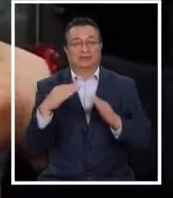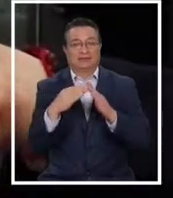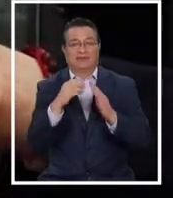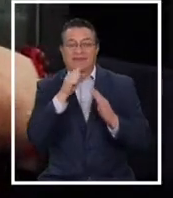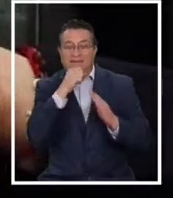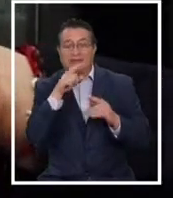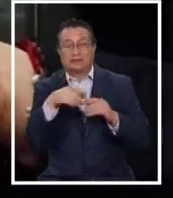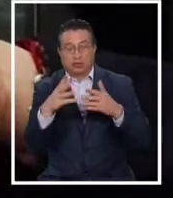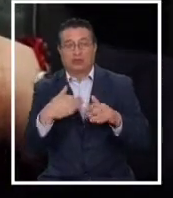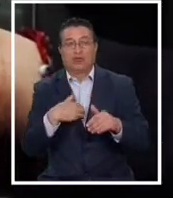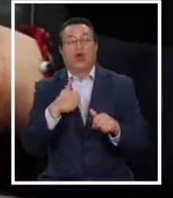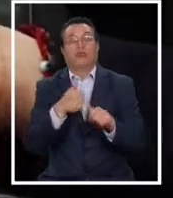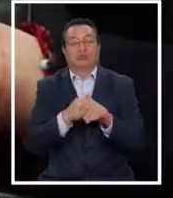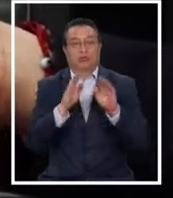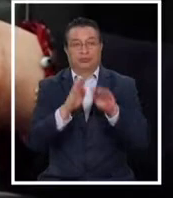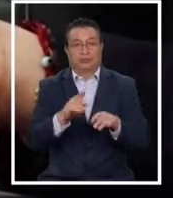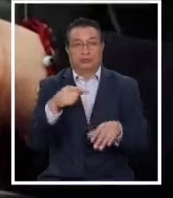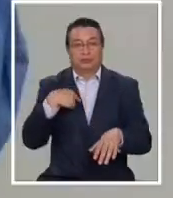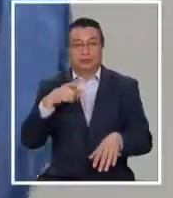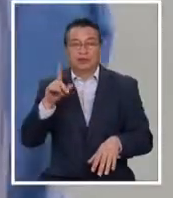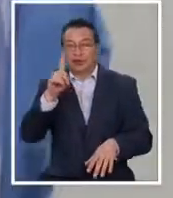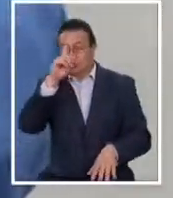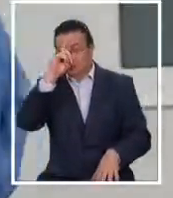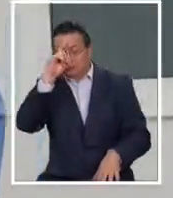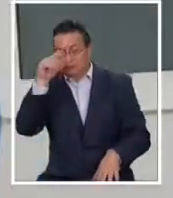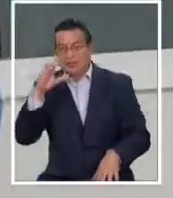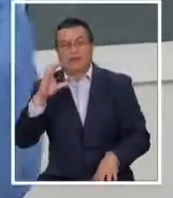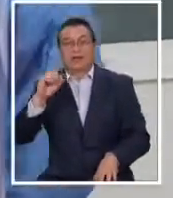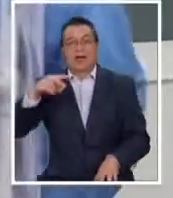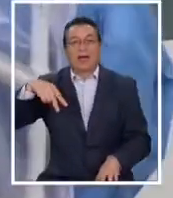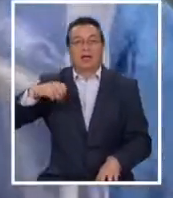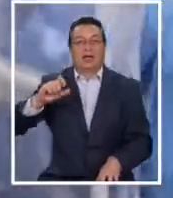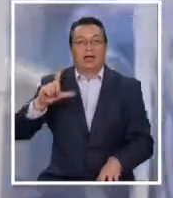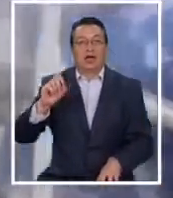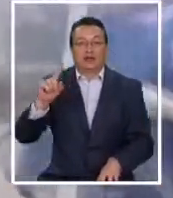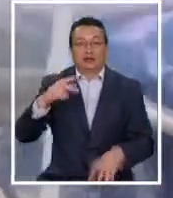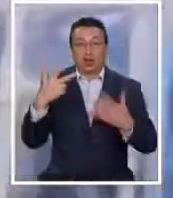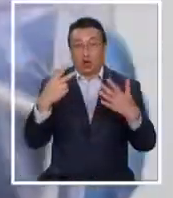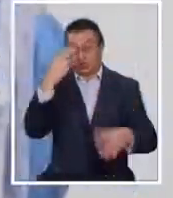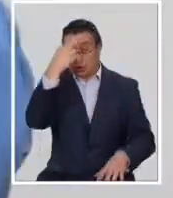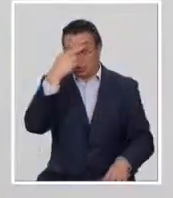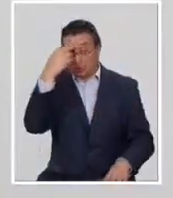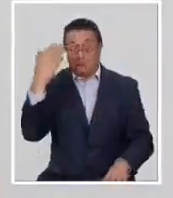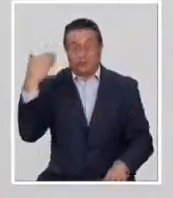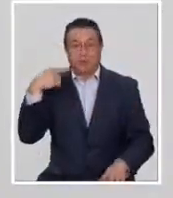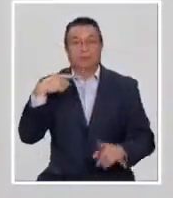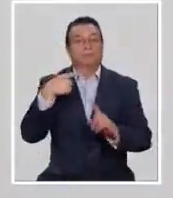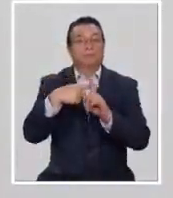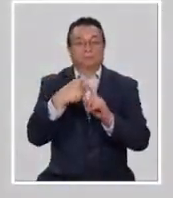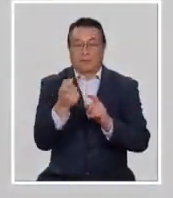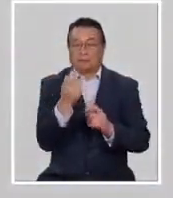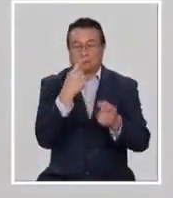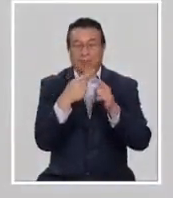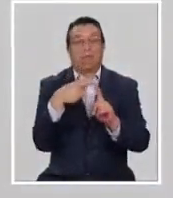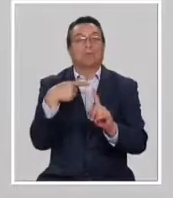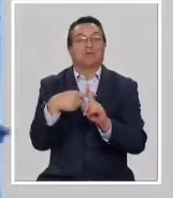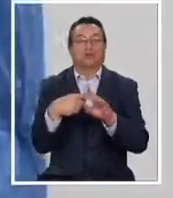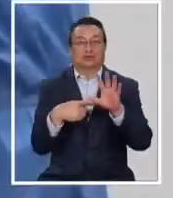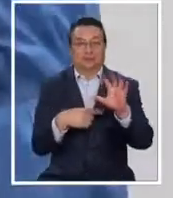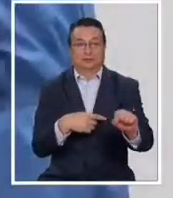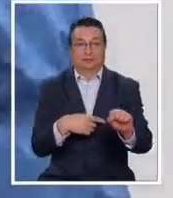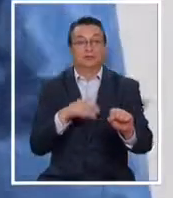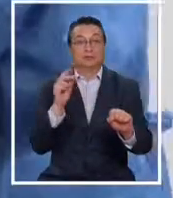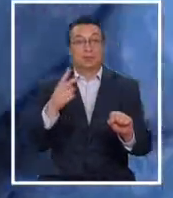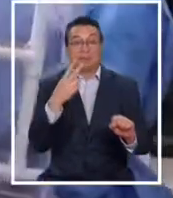contamos con el apoyo de la clínica Canelones. El 8 de marzo pasado, Carmen dio positivo al test de coronavirus, a